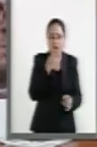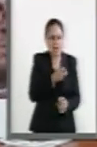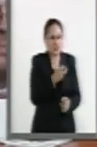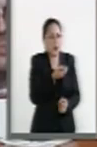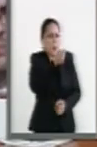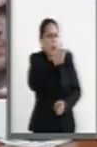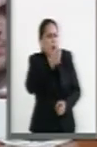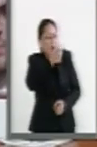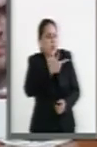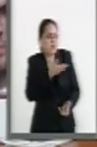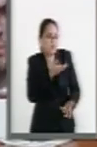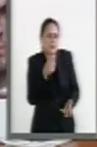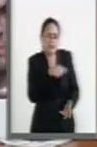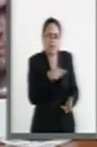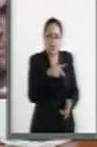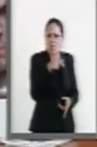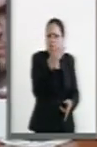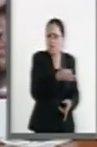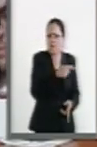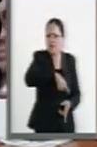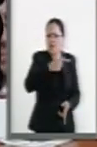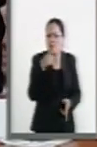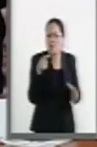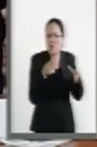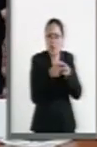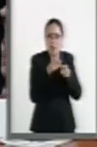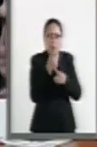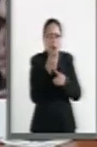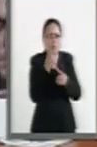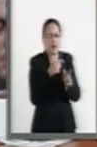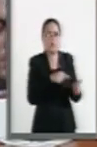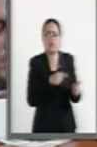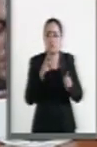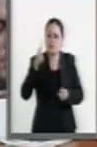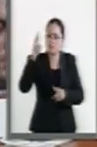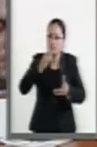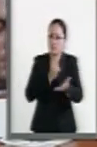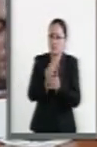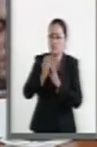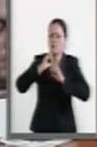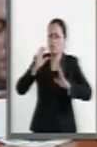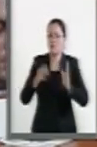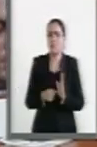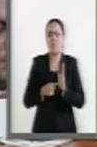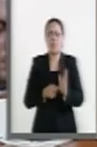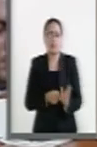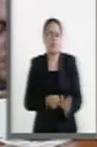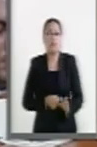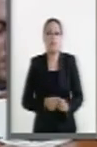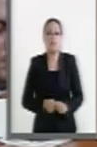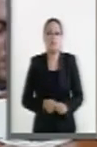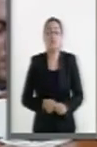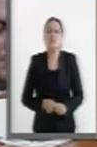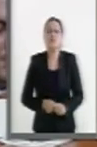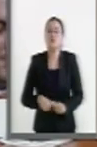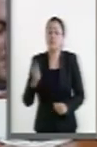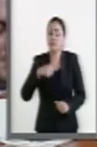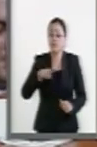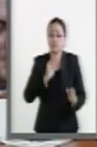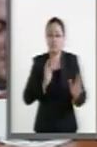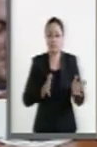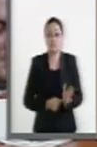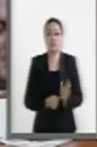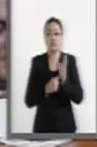Y quiero precisar, también con mucha claridad y contundencia, que se han presentado